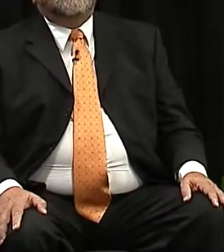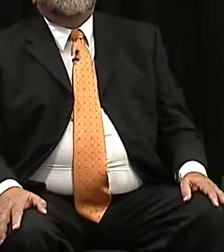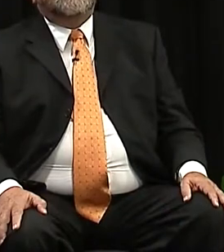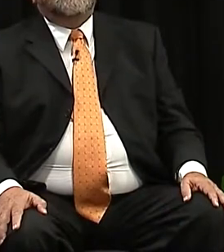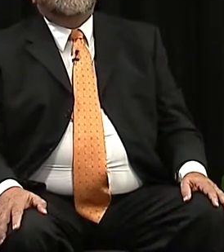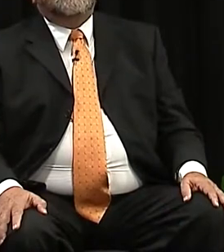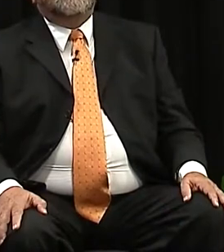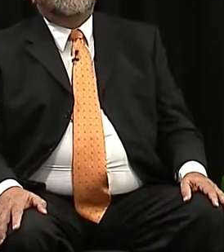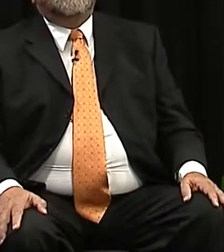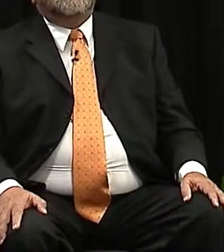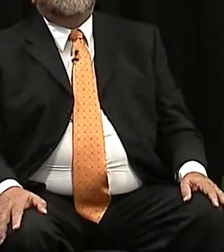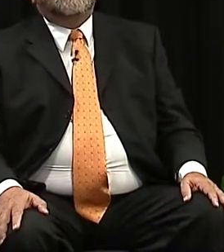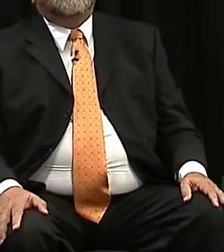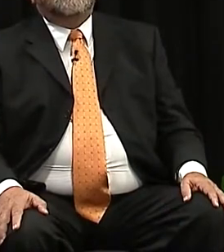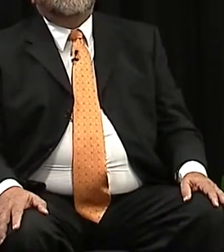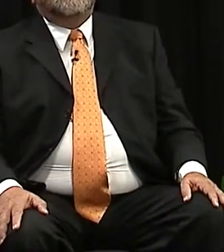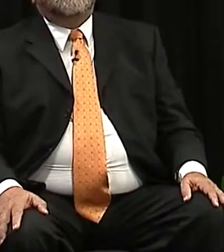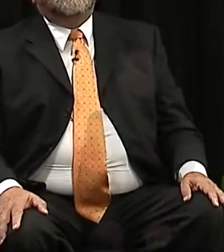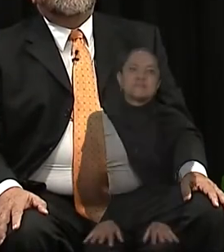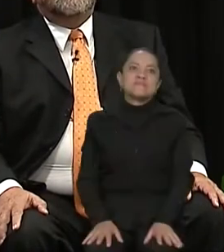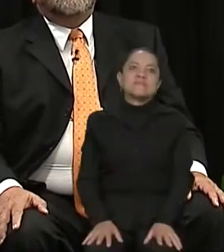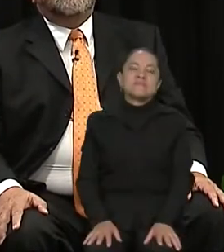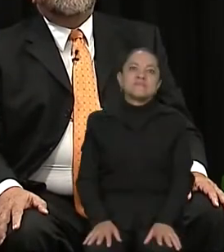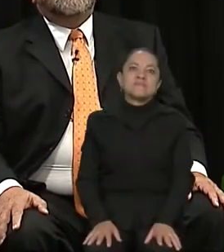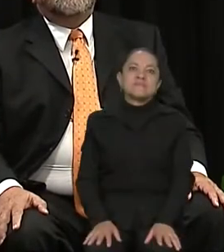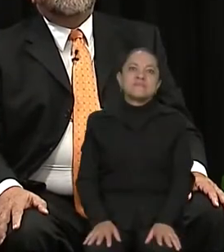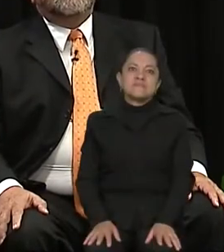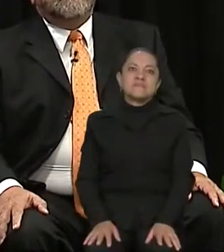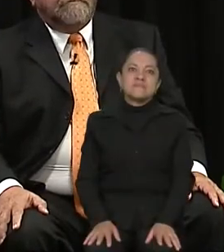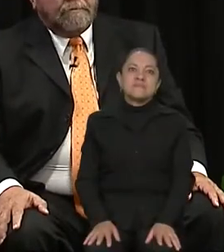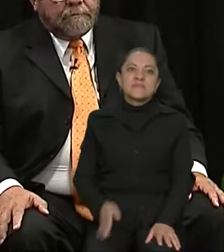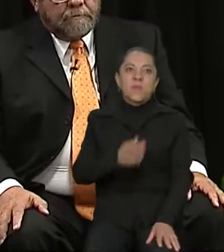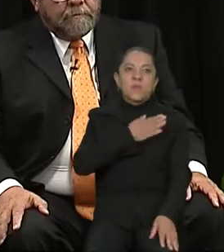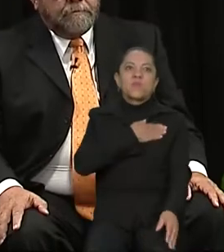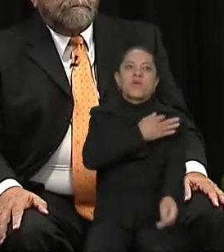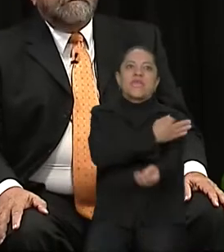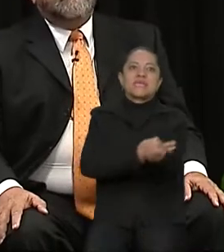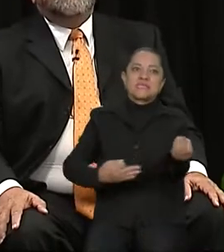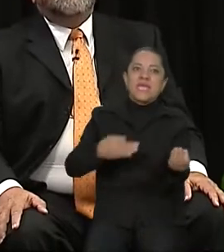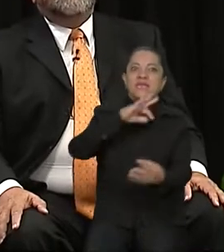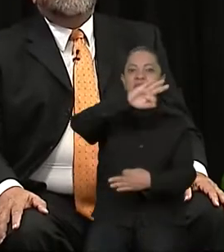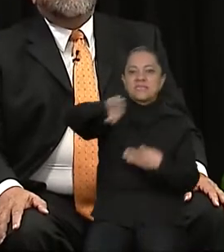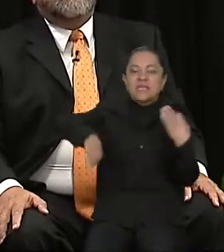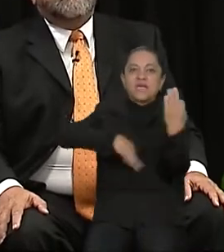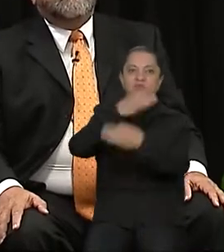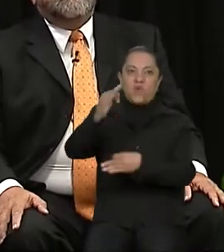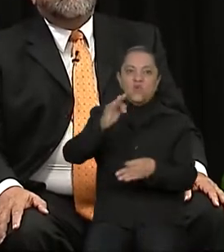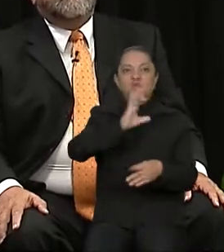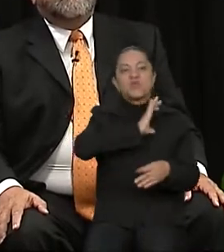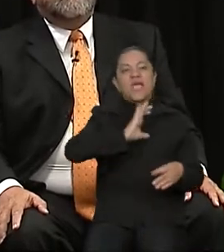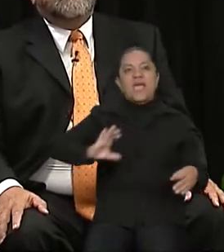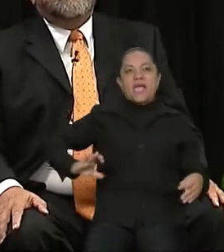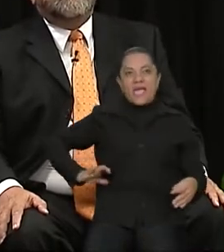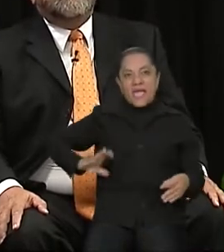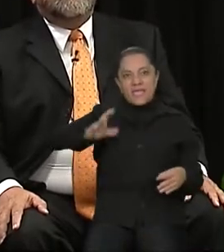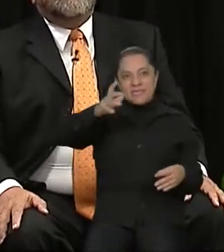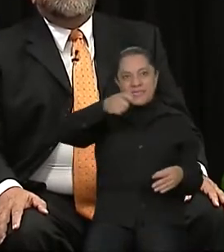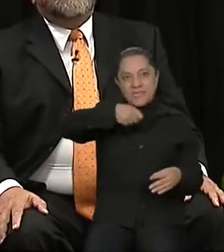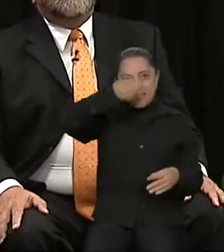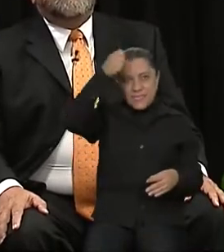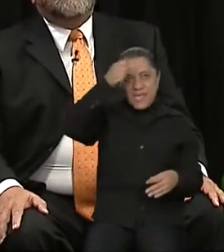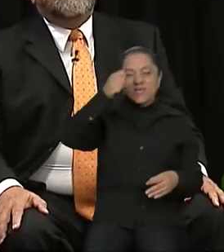Muy buenas tardes a todas y todos, candidatas, candidatos y público en general. Este ejercicio